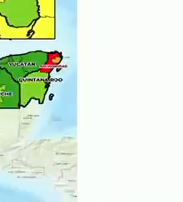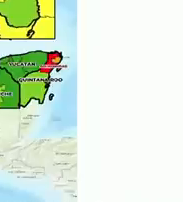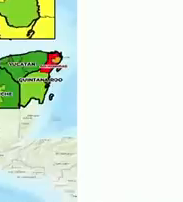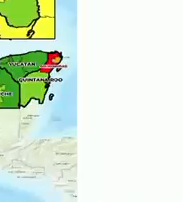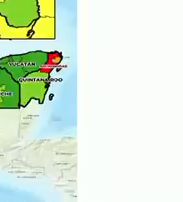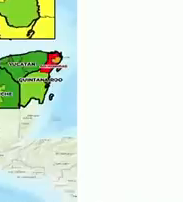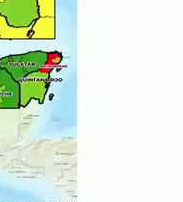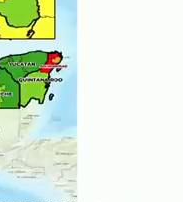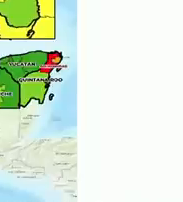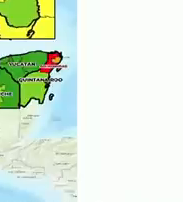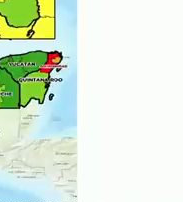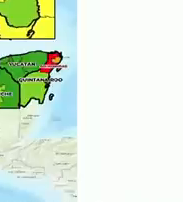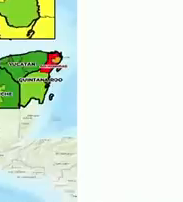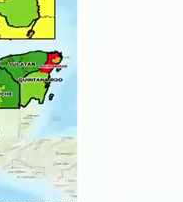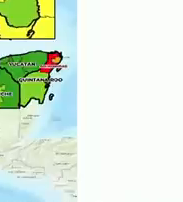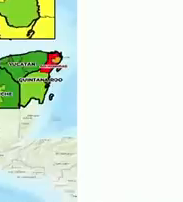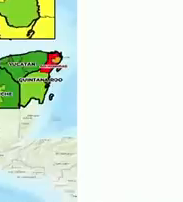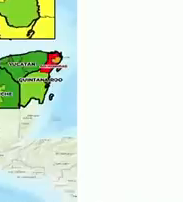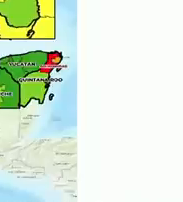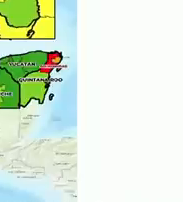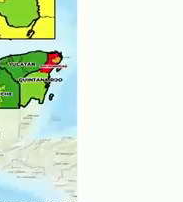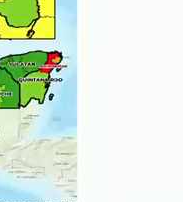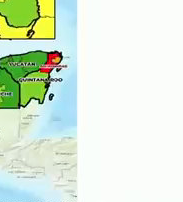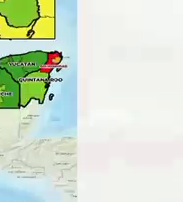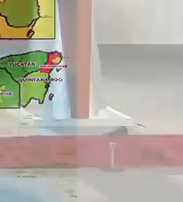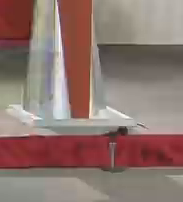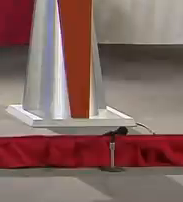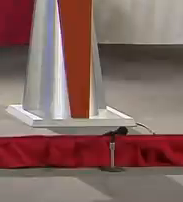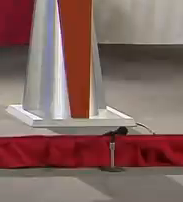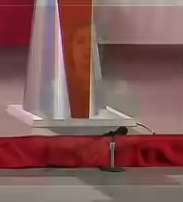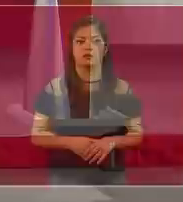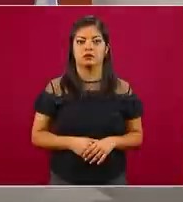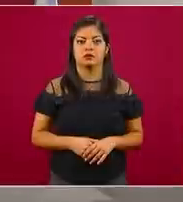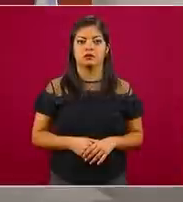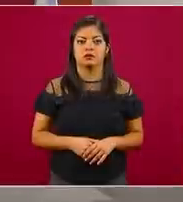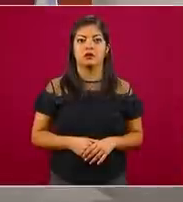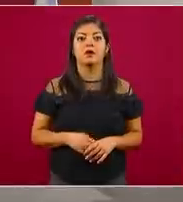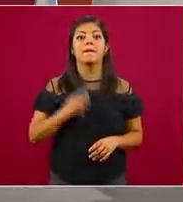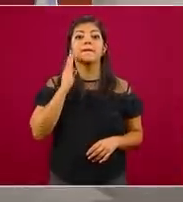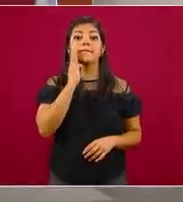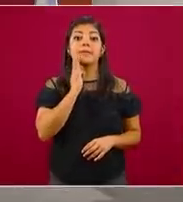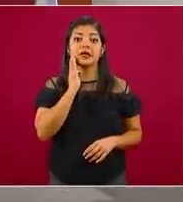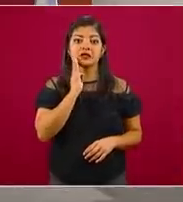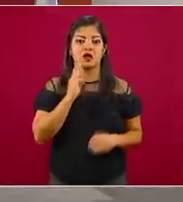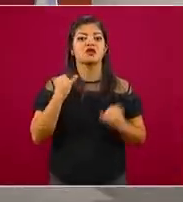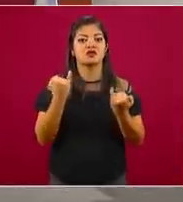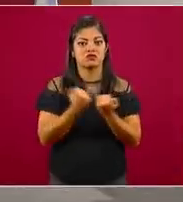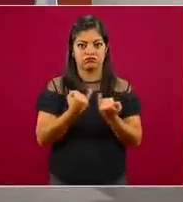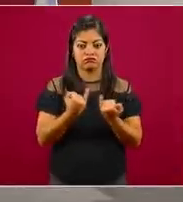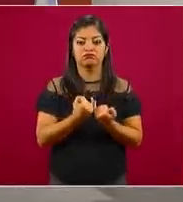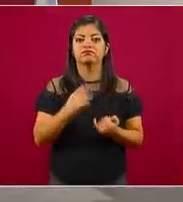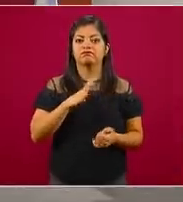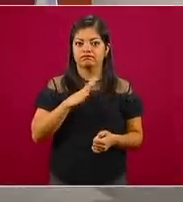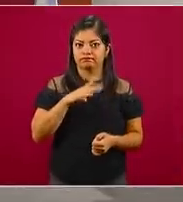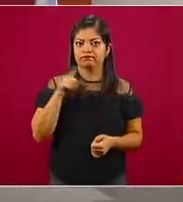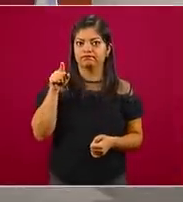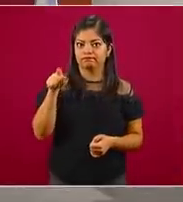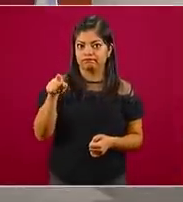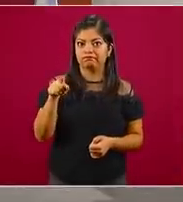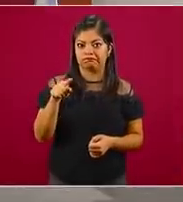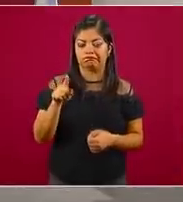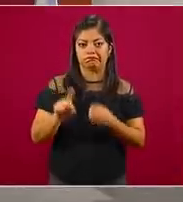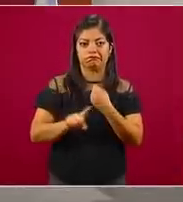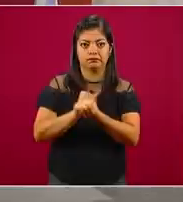a la baja. Ya no es la noticia diaria que era. Manzanillo, por supuesto, tenemos ahí un